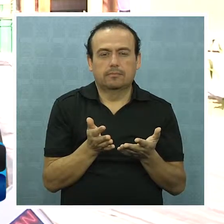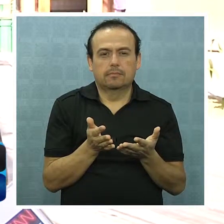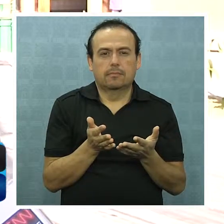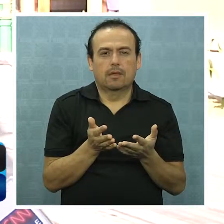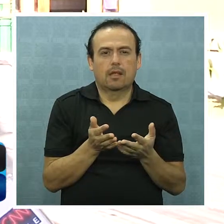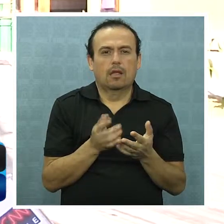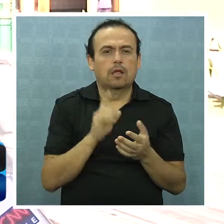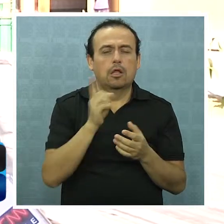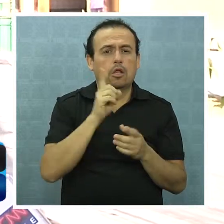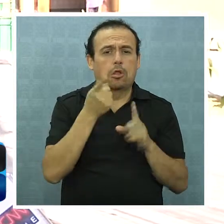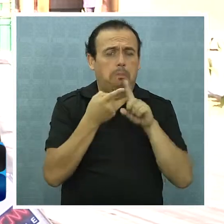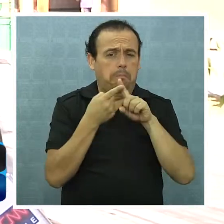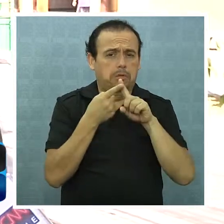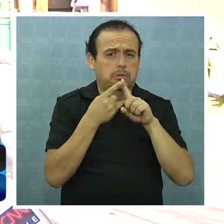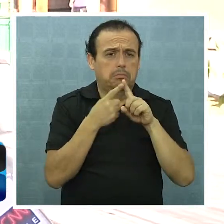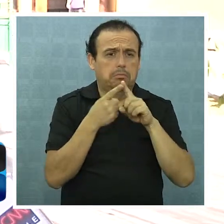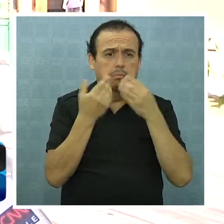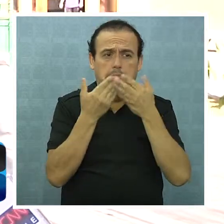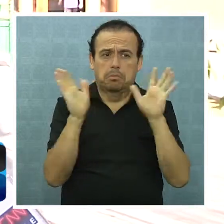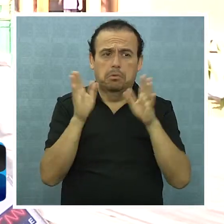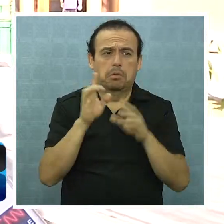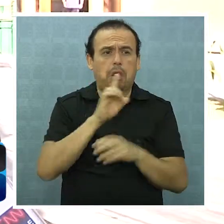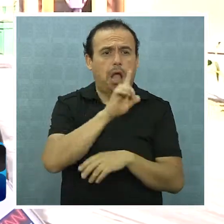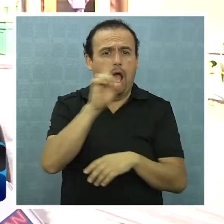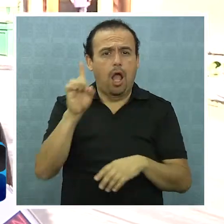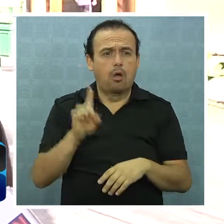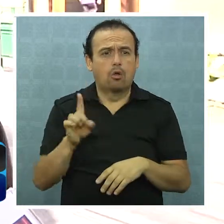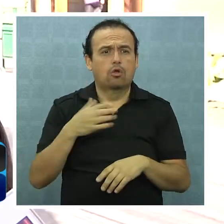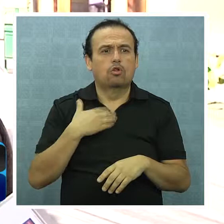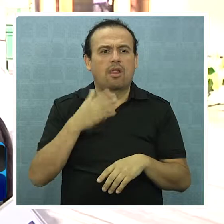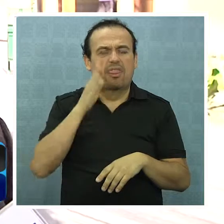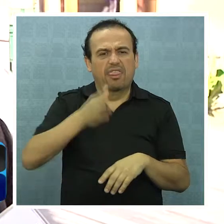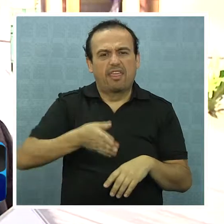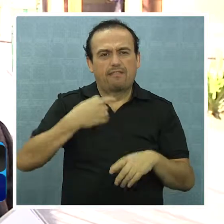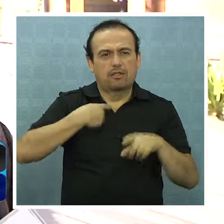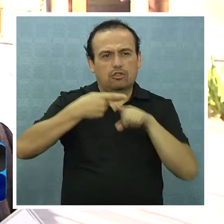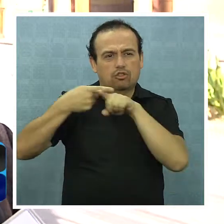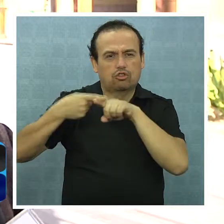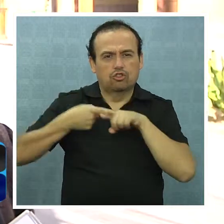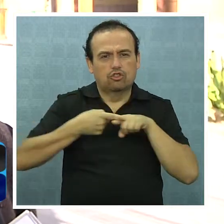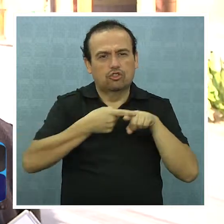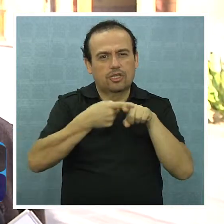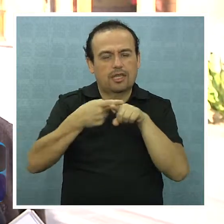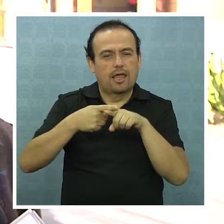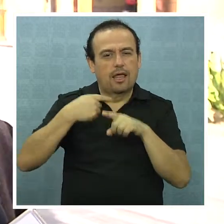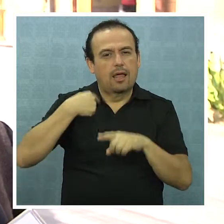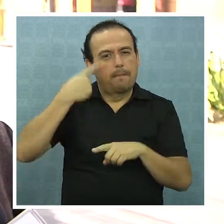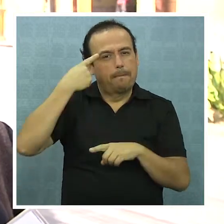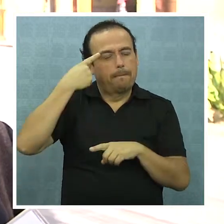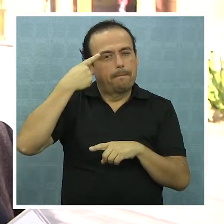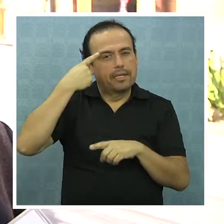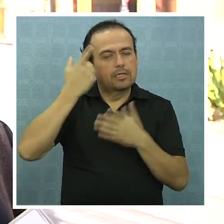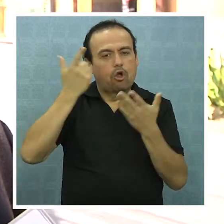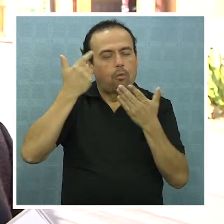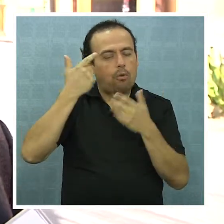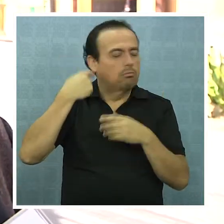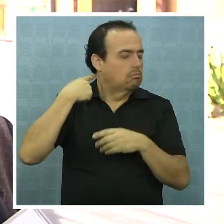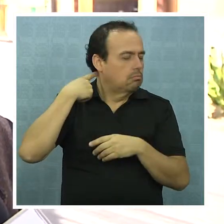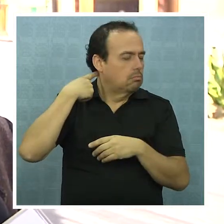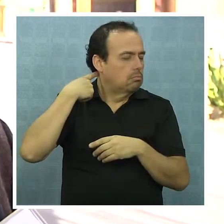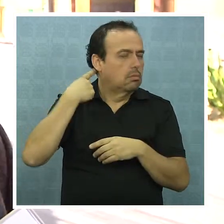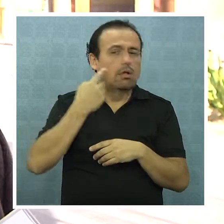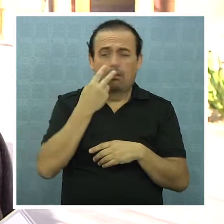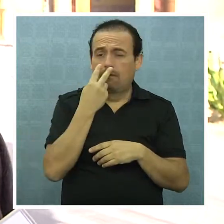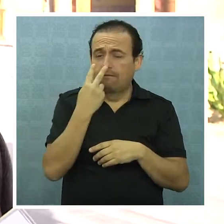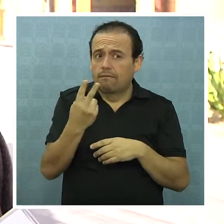Y no es un asunto personal, es una cuestión que debe ser abordado como sociedad. O sea, hemos visto el